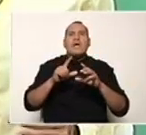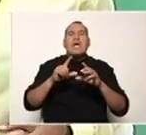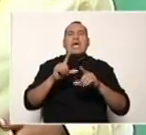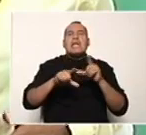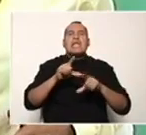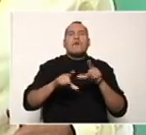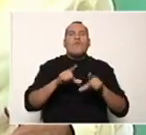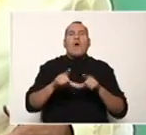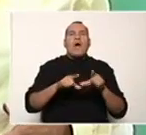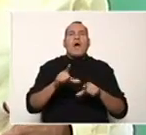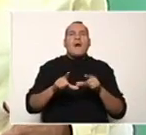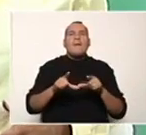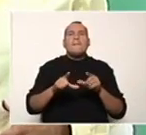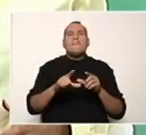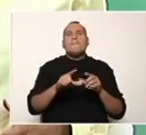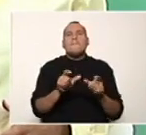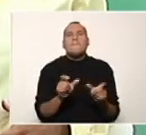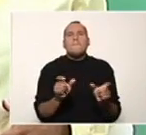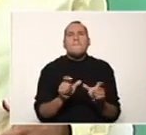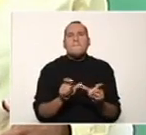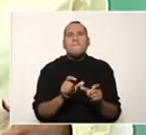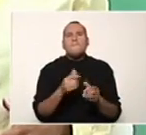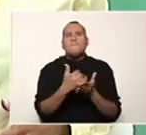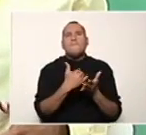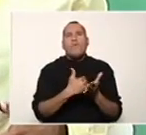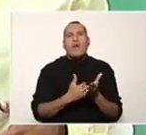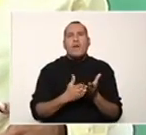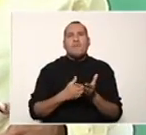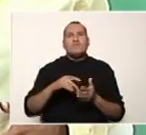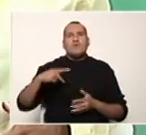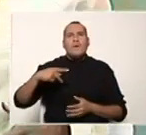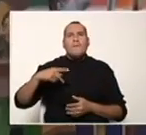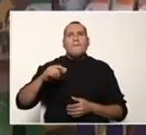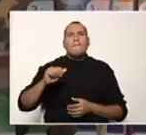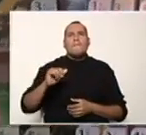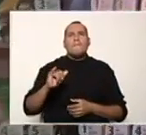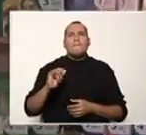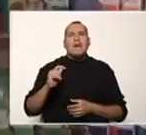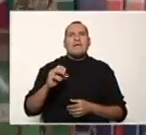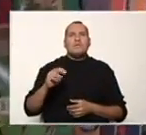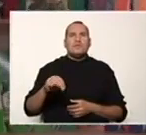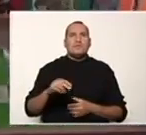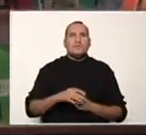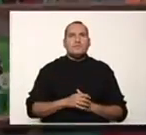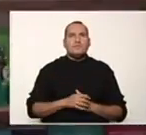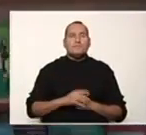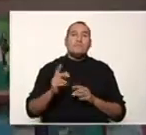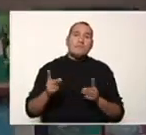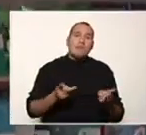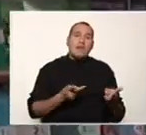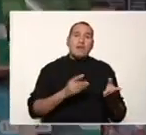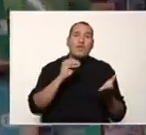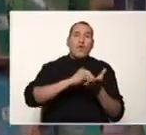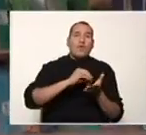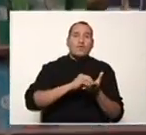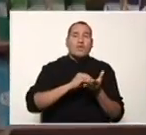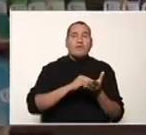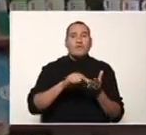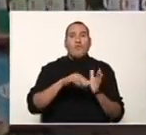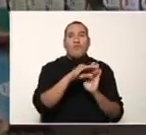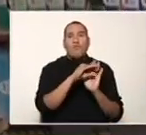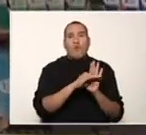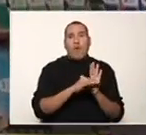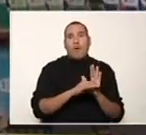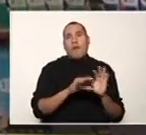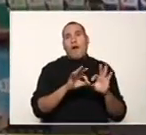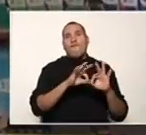en Python para la resolución de problemas matemáticos de la mano del profesor John Ángel Bolívar. Bienvenidos nuevamente a este Tu Programa